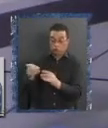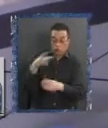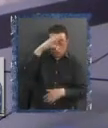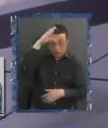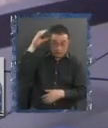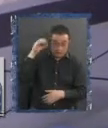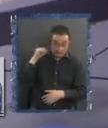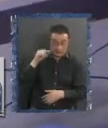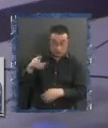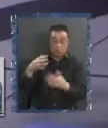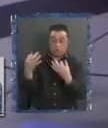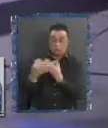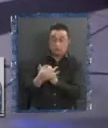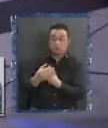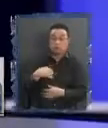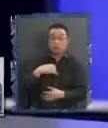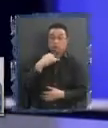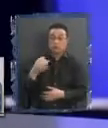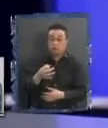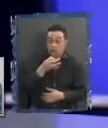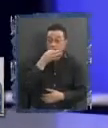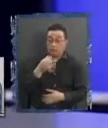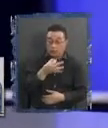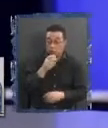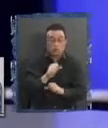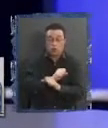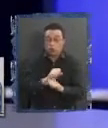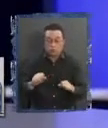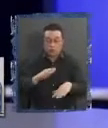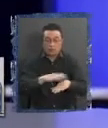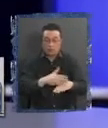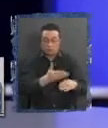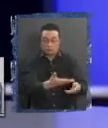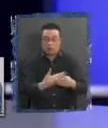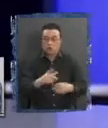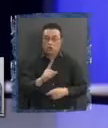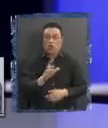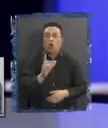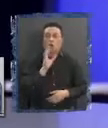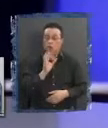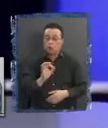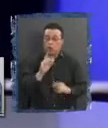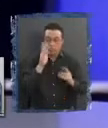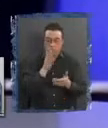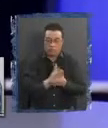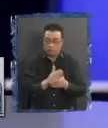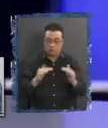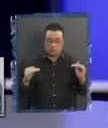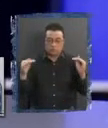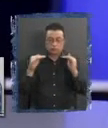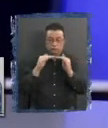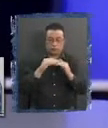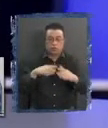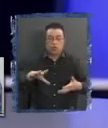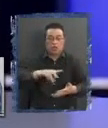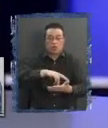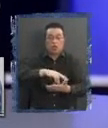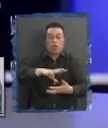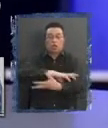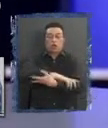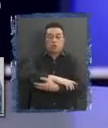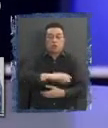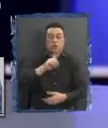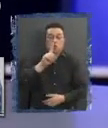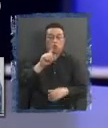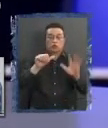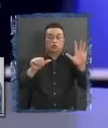nosotros dijimos siempre que no podía ser consentimiento, que tenía que ser el estándar que está establecido ahora, que es el convenio 1269 de la OIT, es